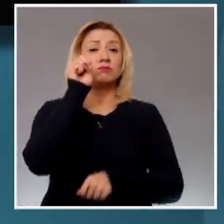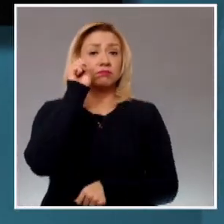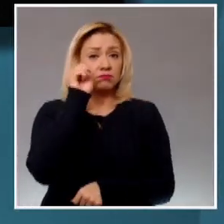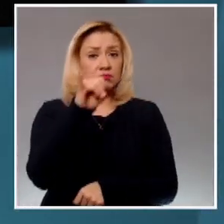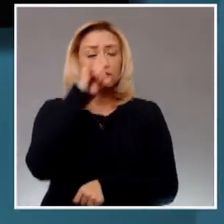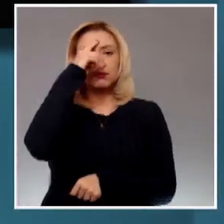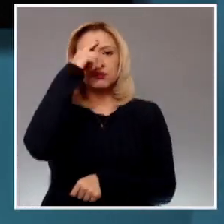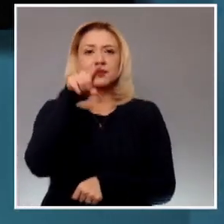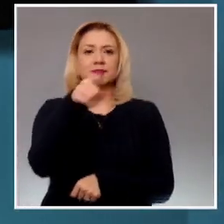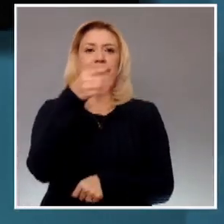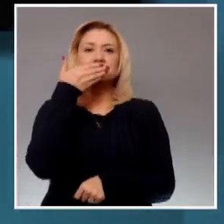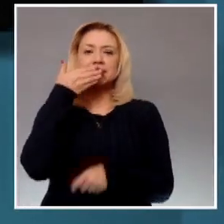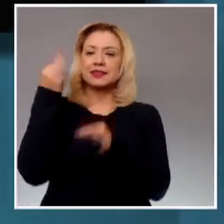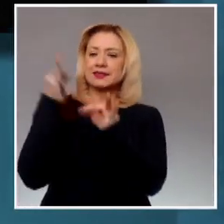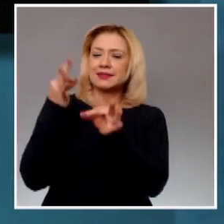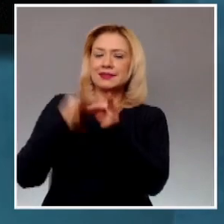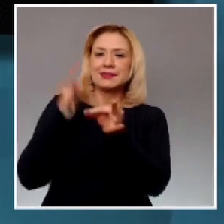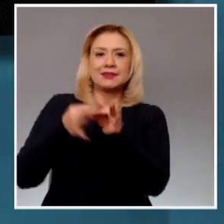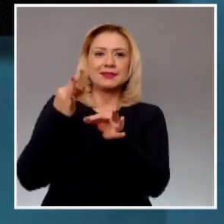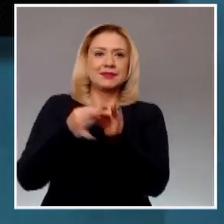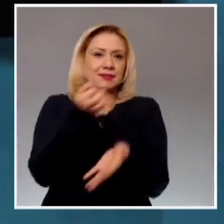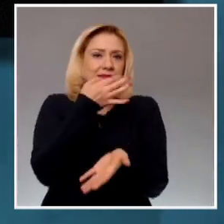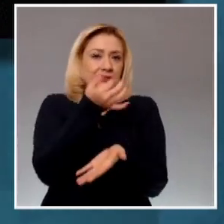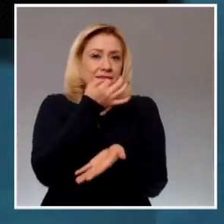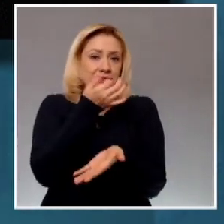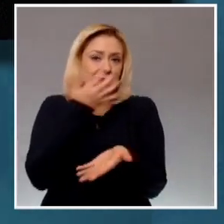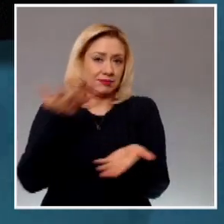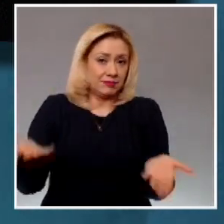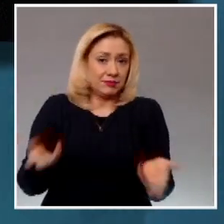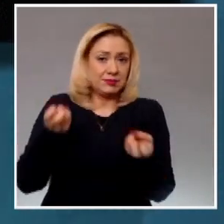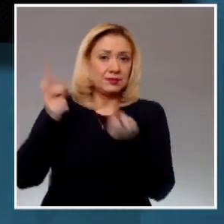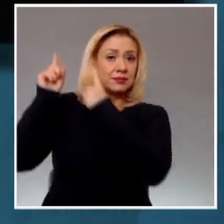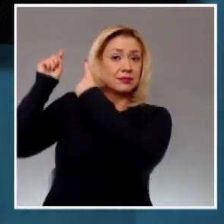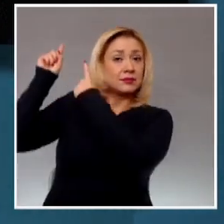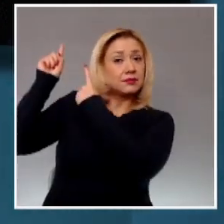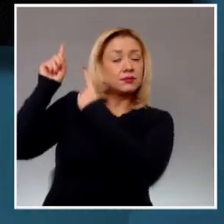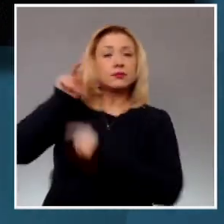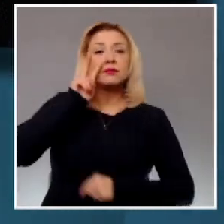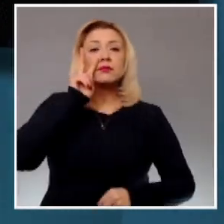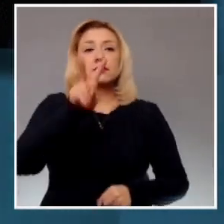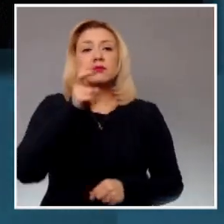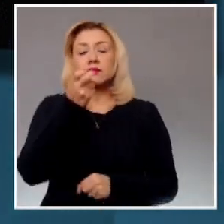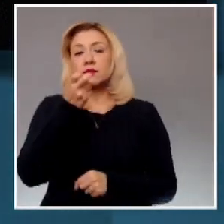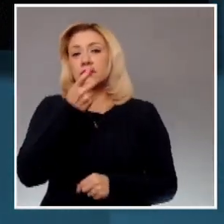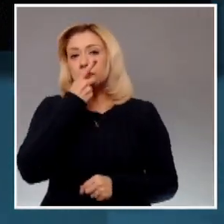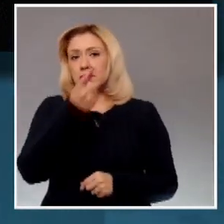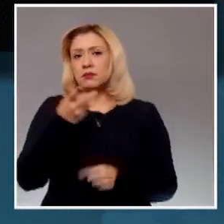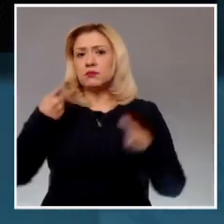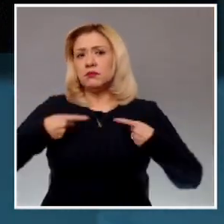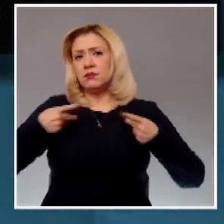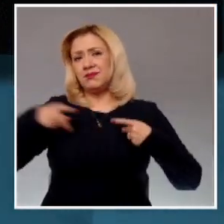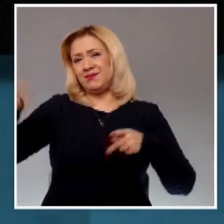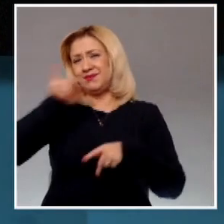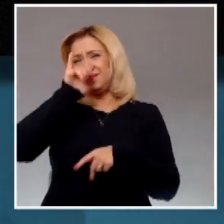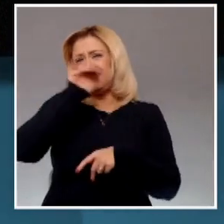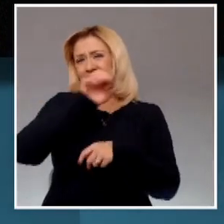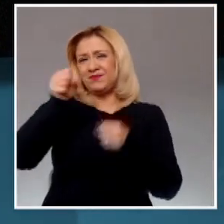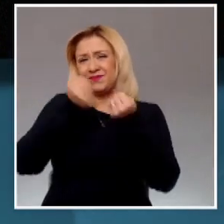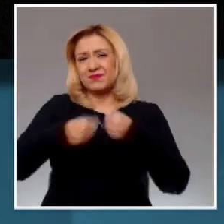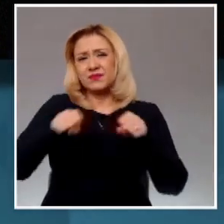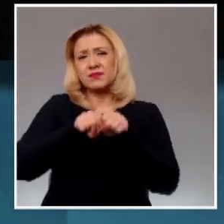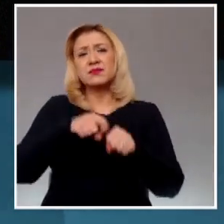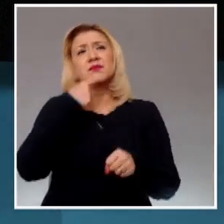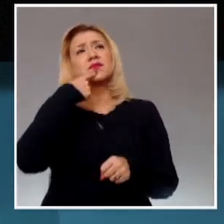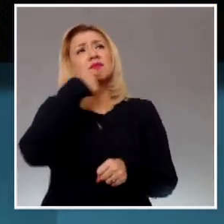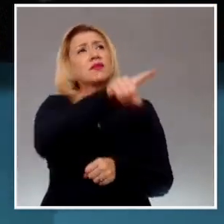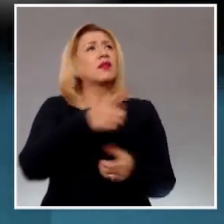este derecho. El anterior criterio se desprende de un amparo promovido por un derecho habiente del Seguro Social que ante la falta de suministro del